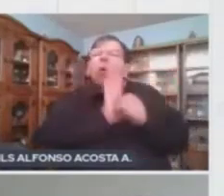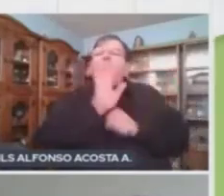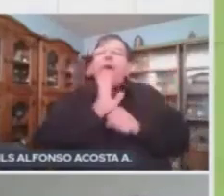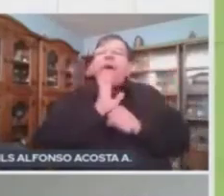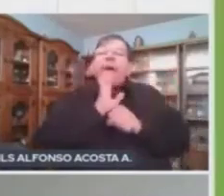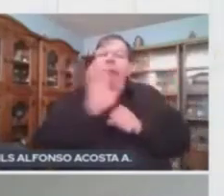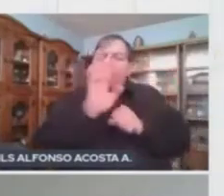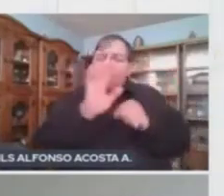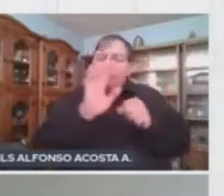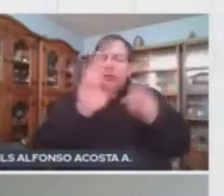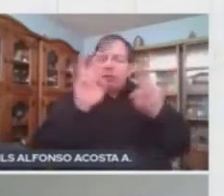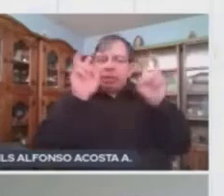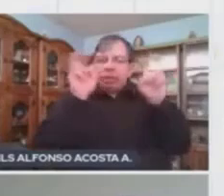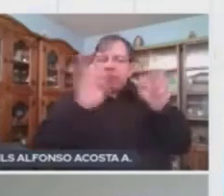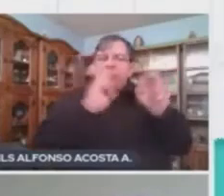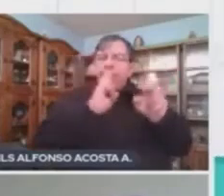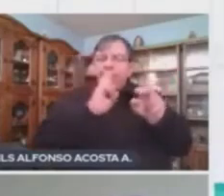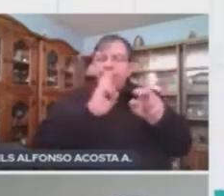con la respiración.